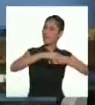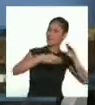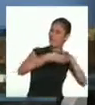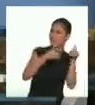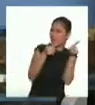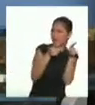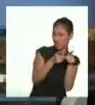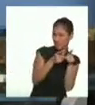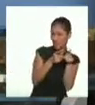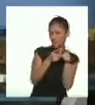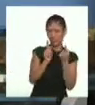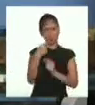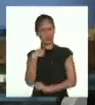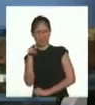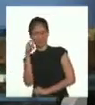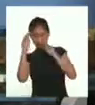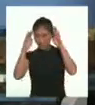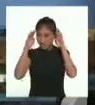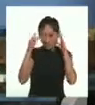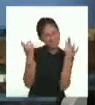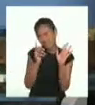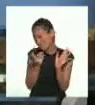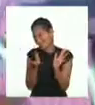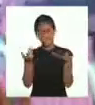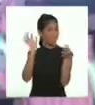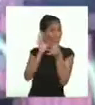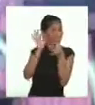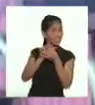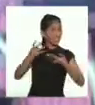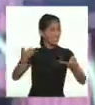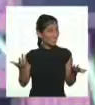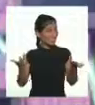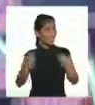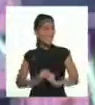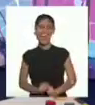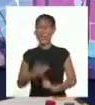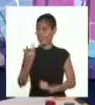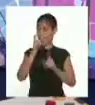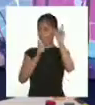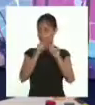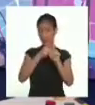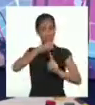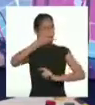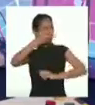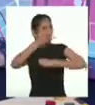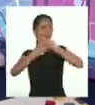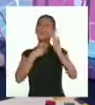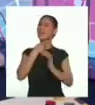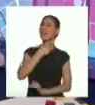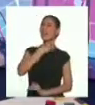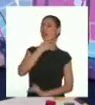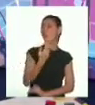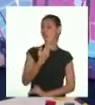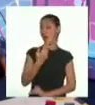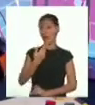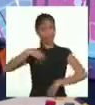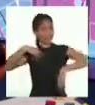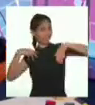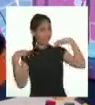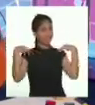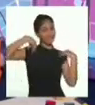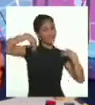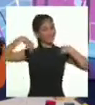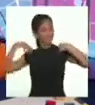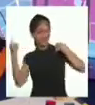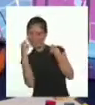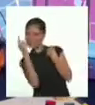leyendas y no han llamado mi atención. ¡Exacto! El que narra debe utilizar la voz, el